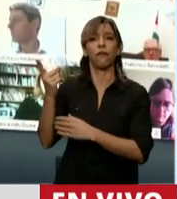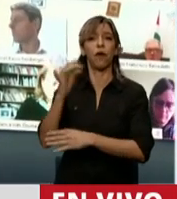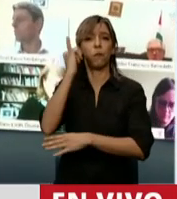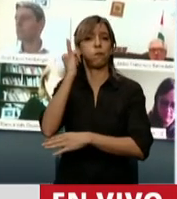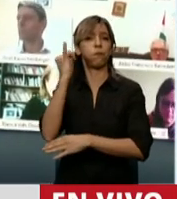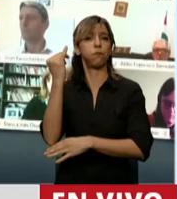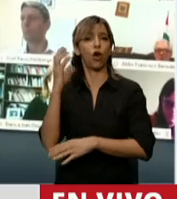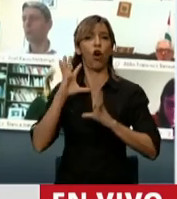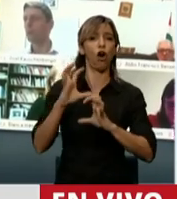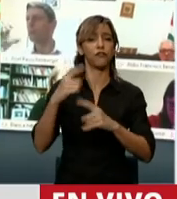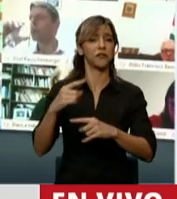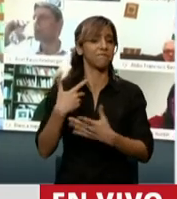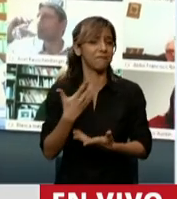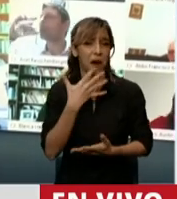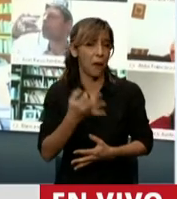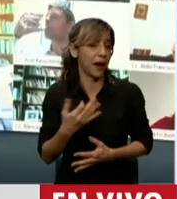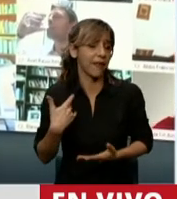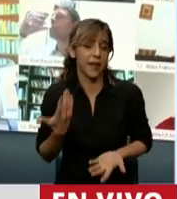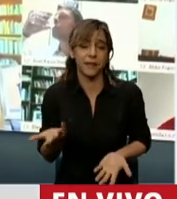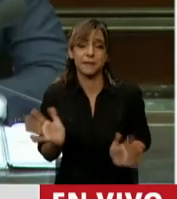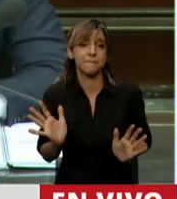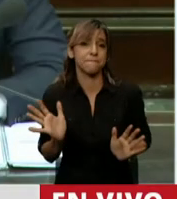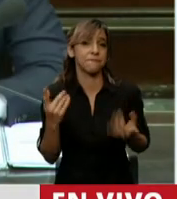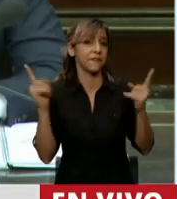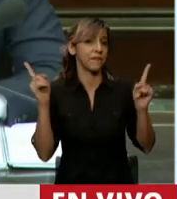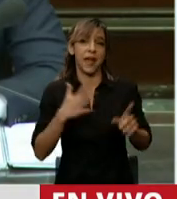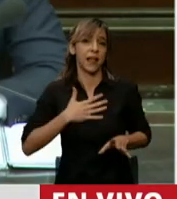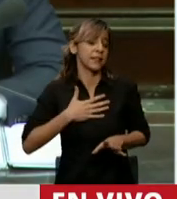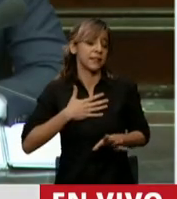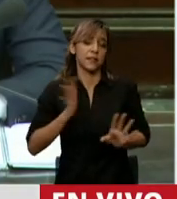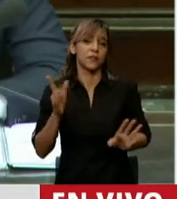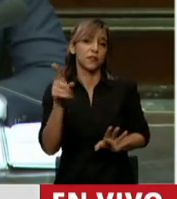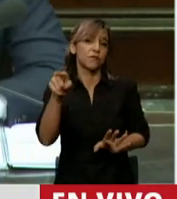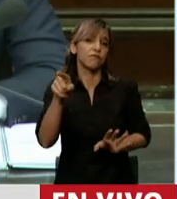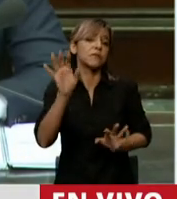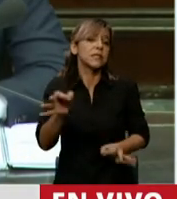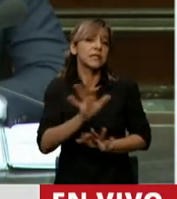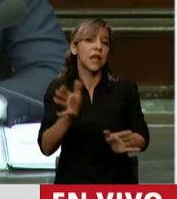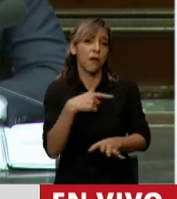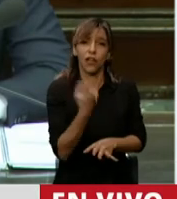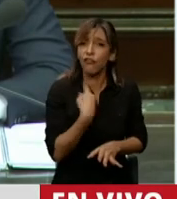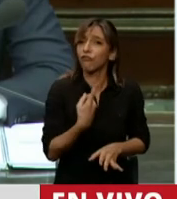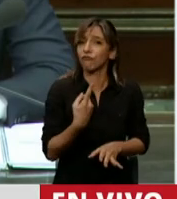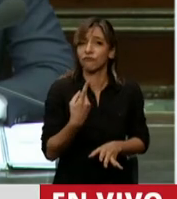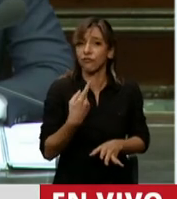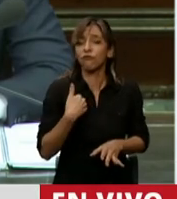Usted, compañero jefe de gabinete, sabe que nosotros, los peronistas y militantes del campo nacional y popular,